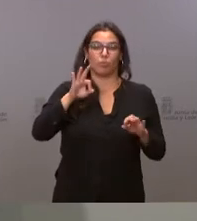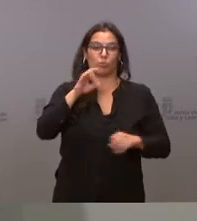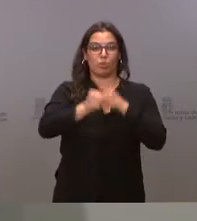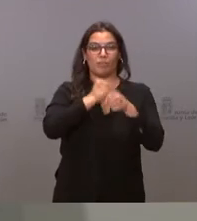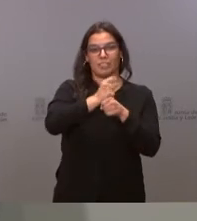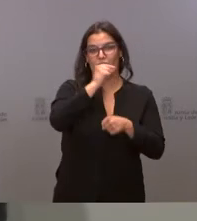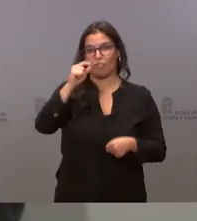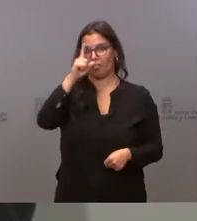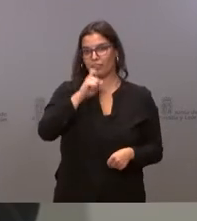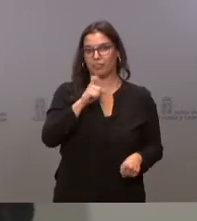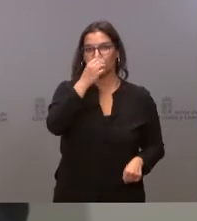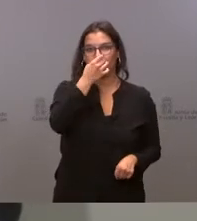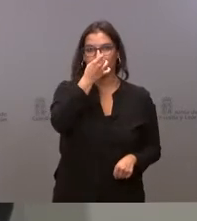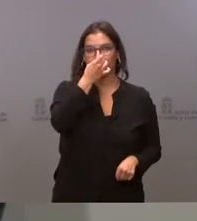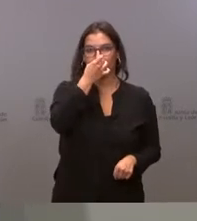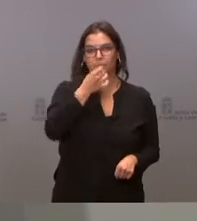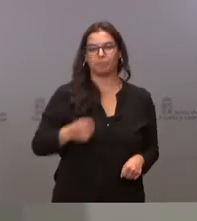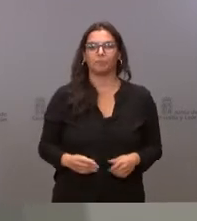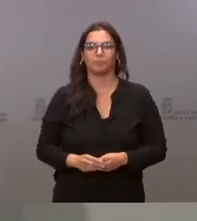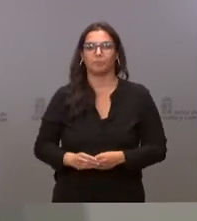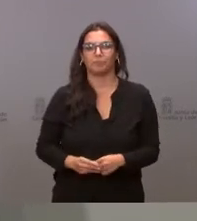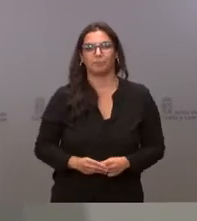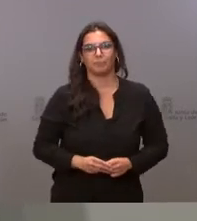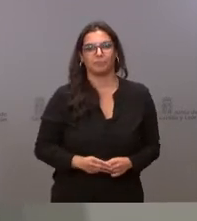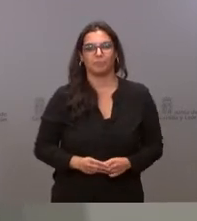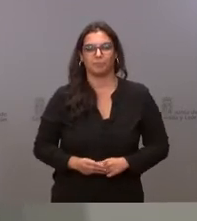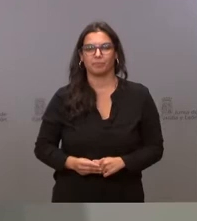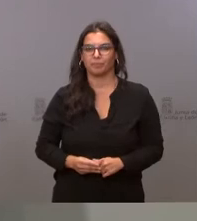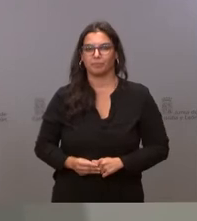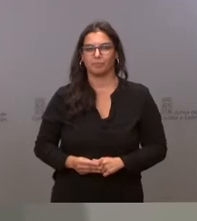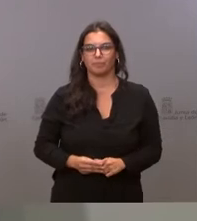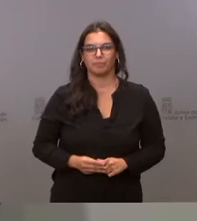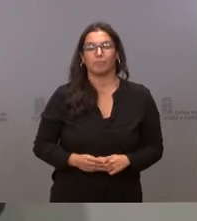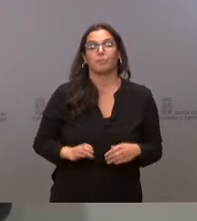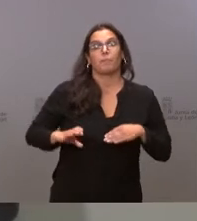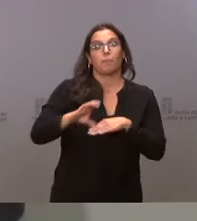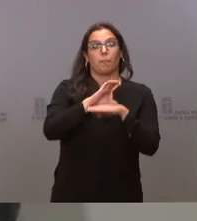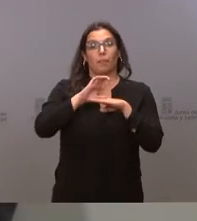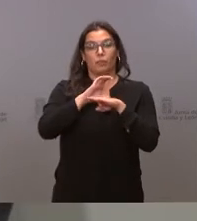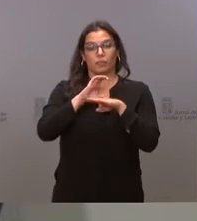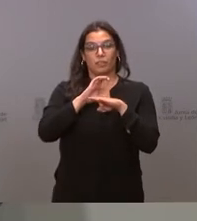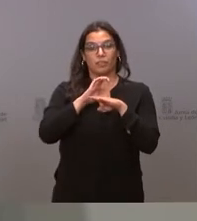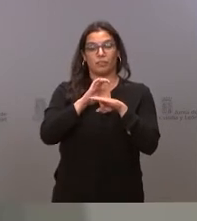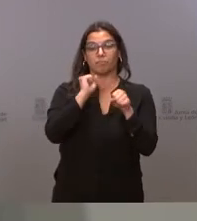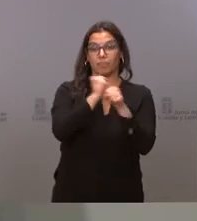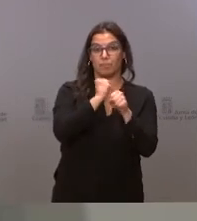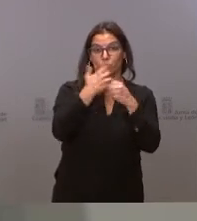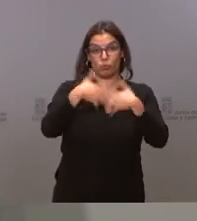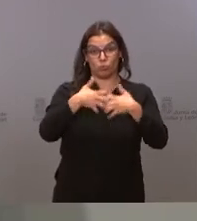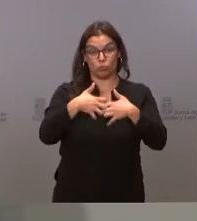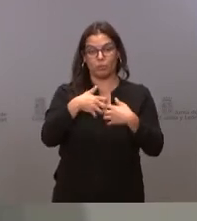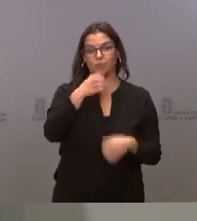de su nacimiento. La Consejería de Empleo e Industria